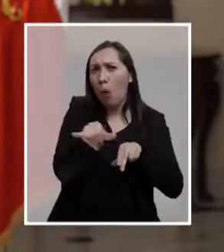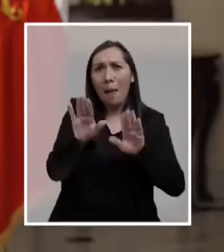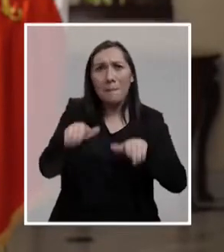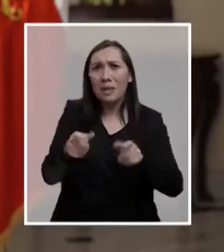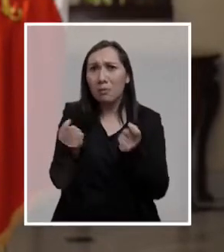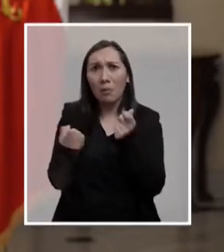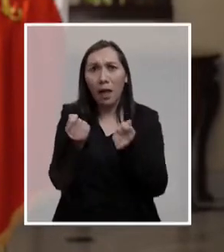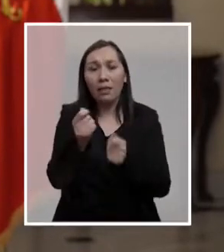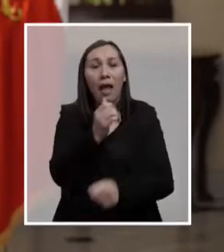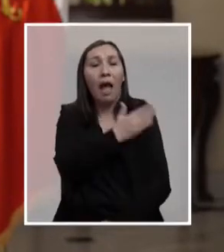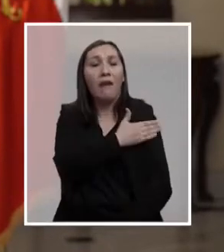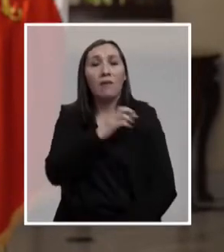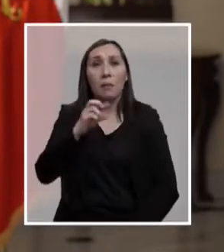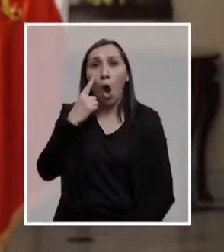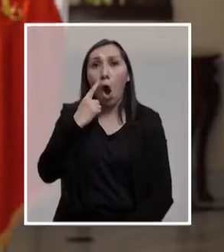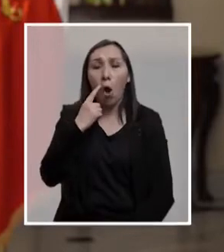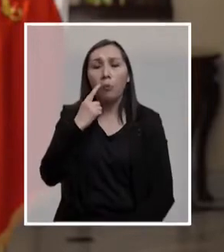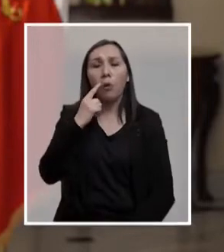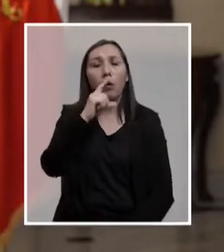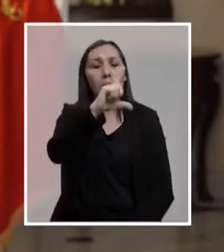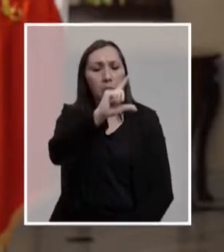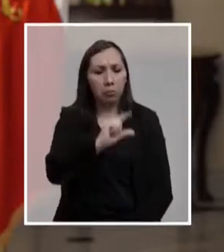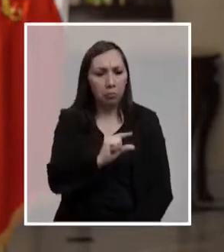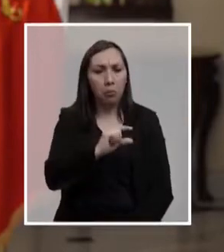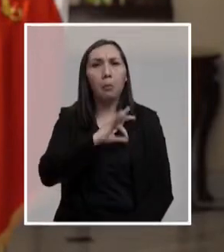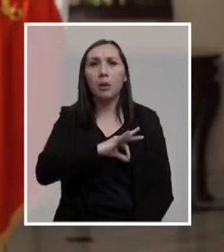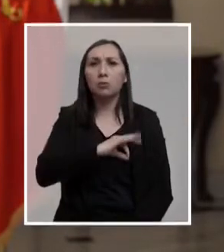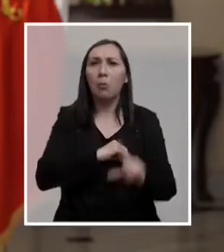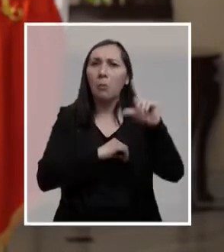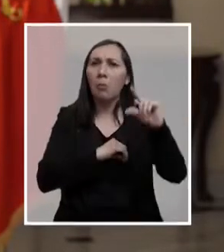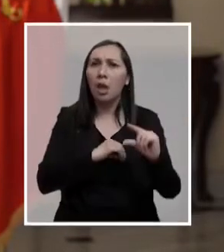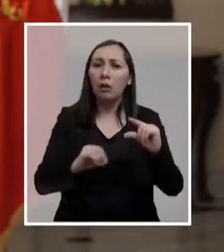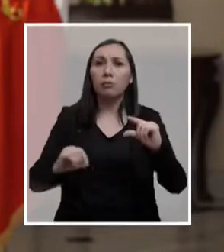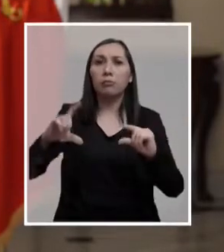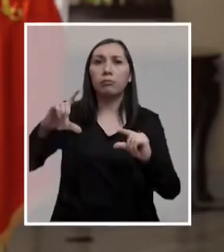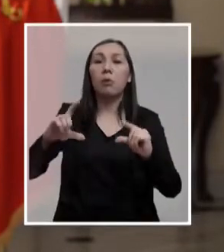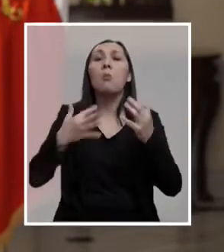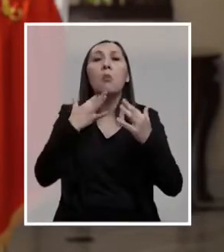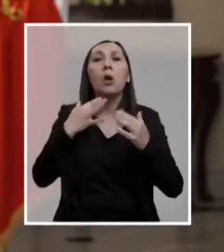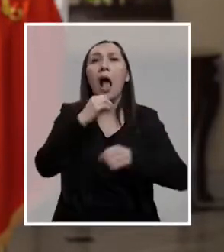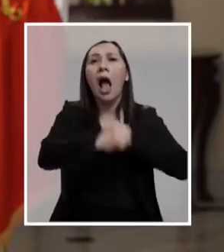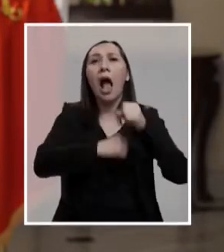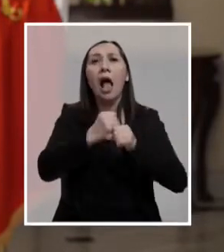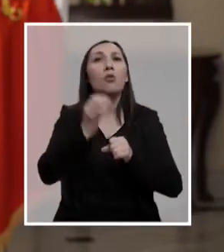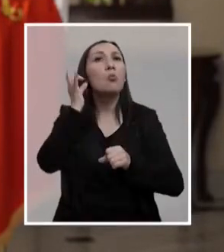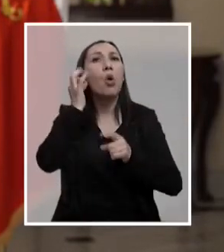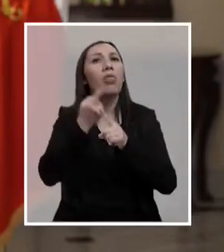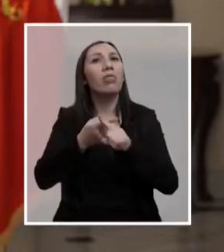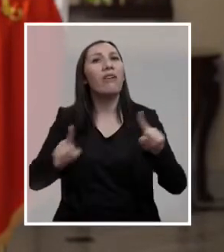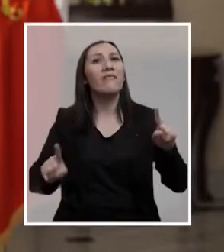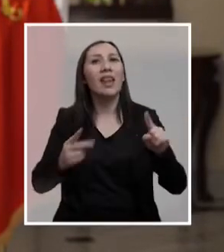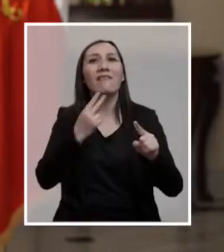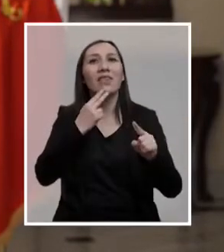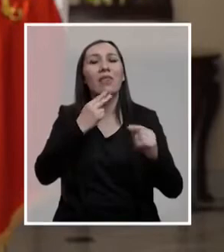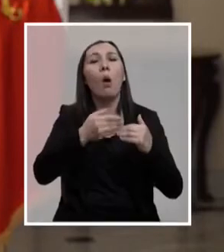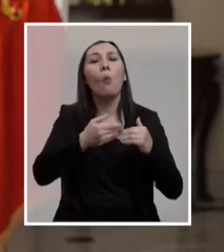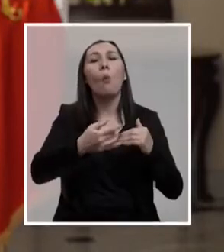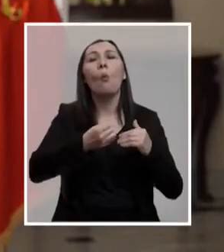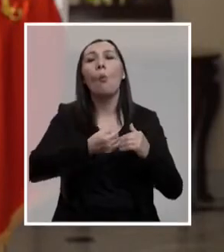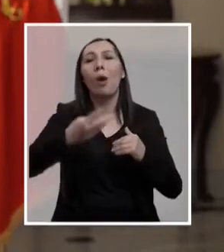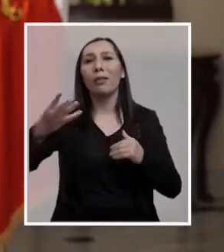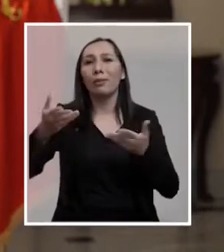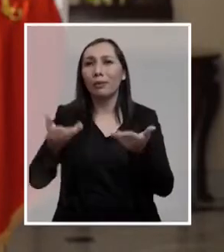mismo monto en su AFP que un hombre recibe una pensión más baja, ya que su esperanza de vida se calcula de manera distinta. Vamos a